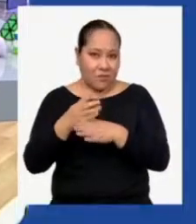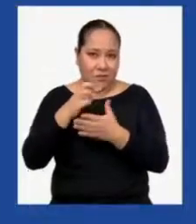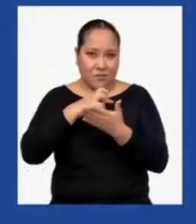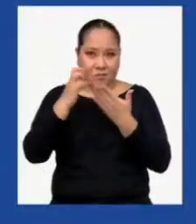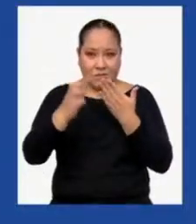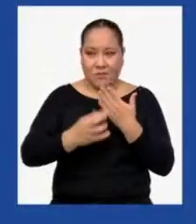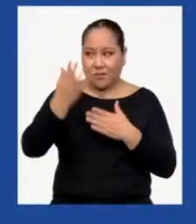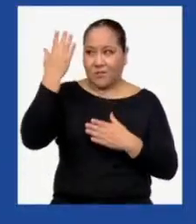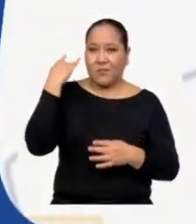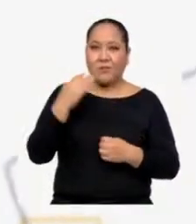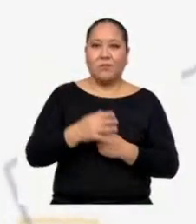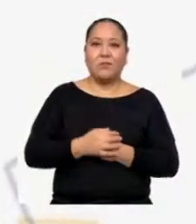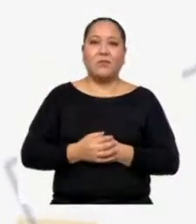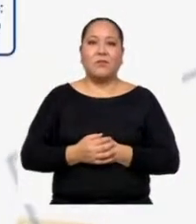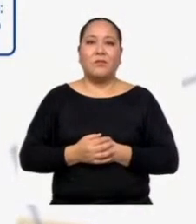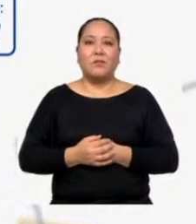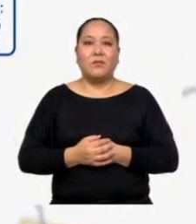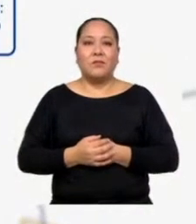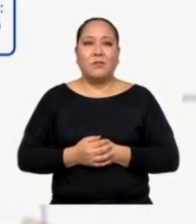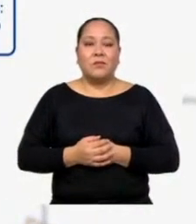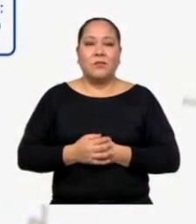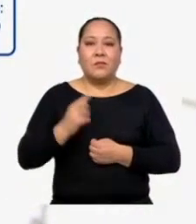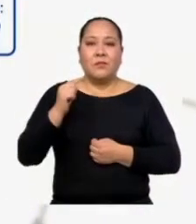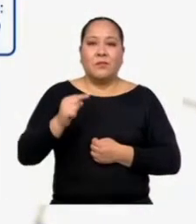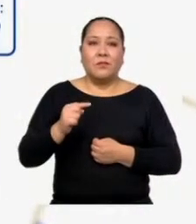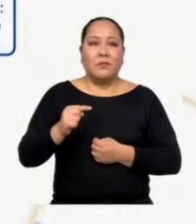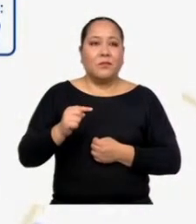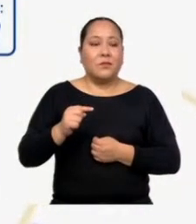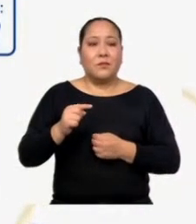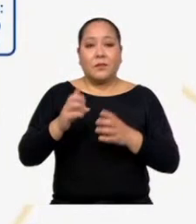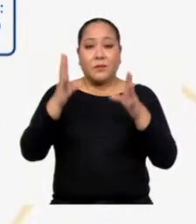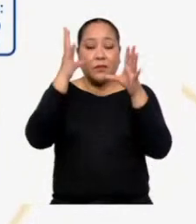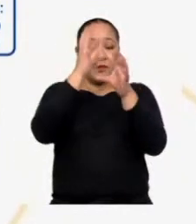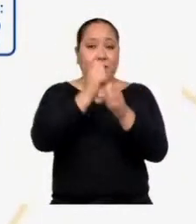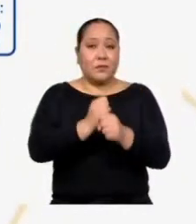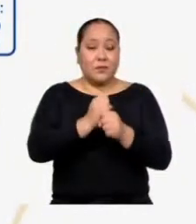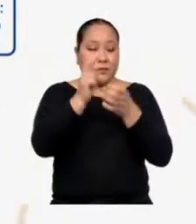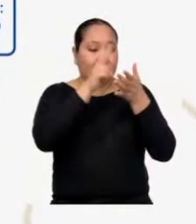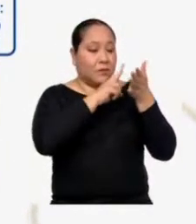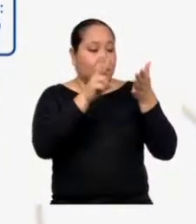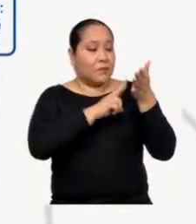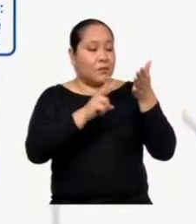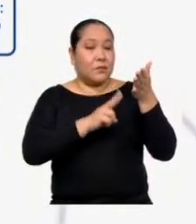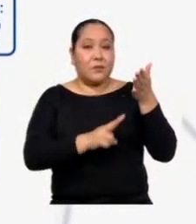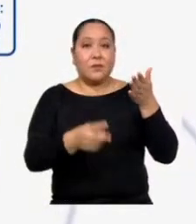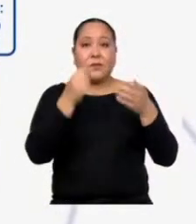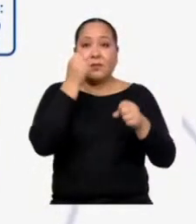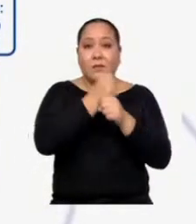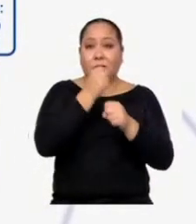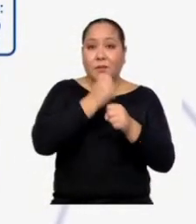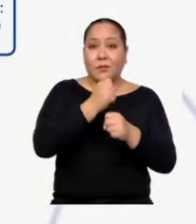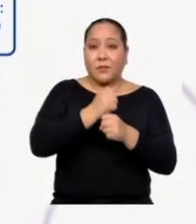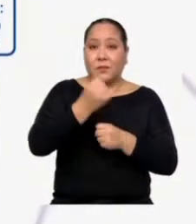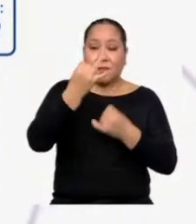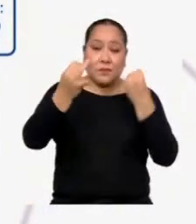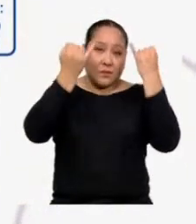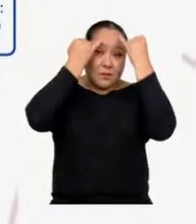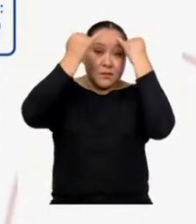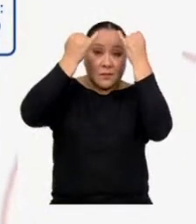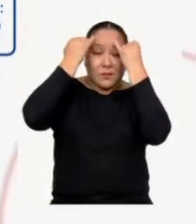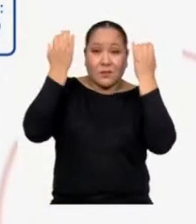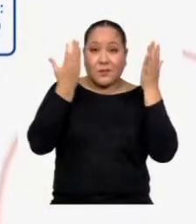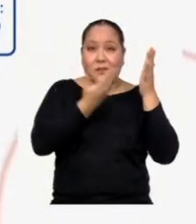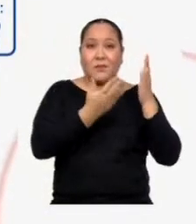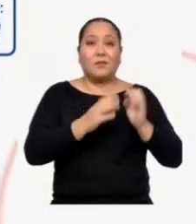programa anterior. Se trata del resumen de la lectura, que hemos venido trabajando y algunas de mis ideas sobre ello.